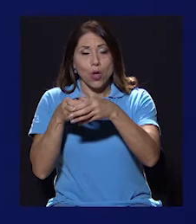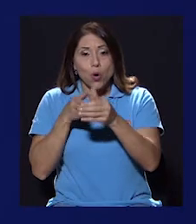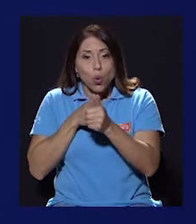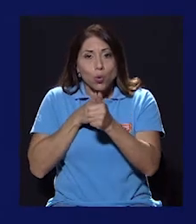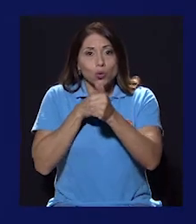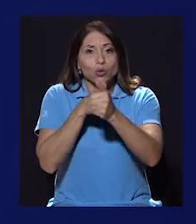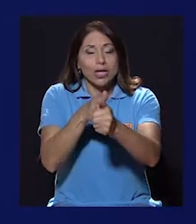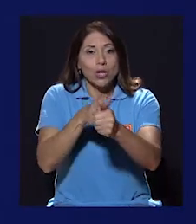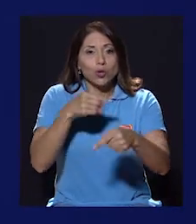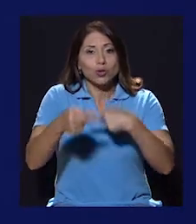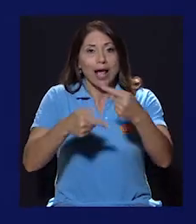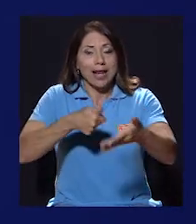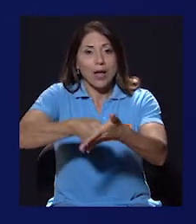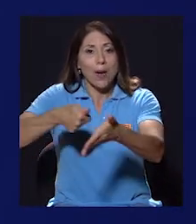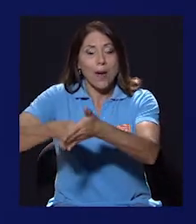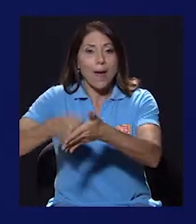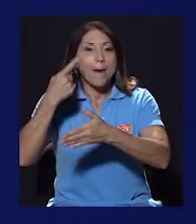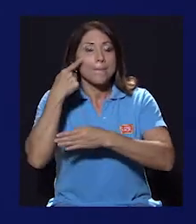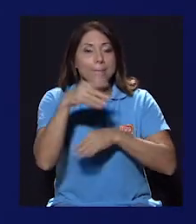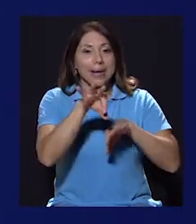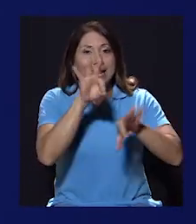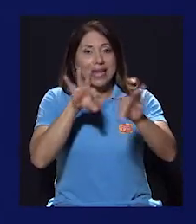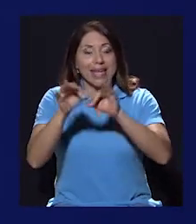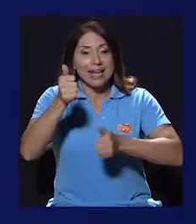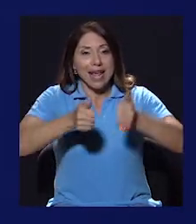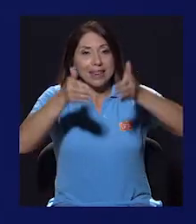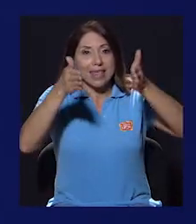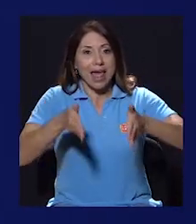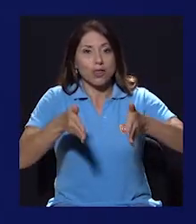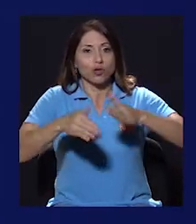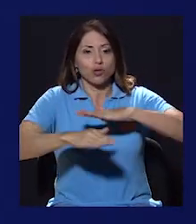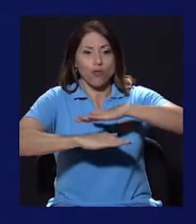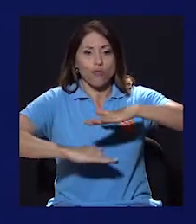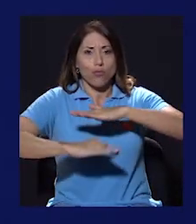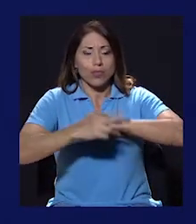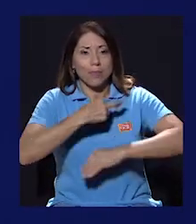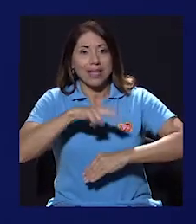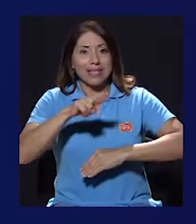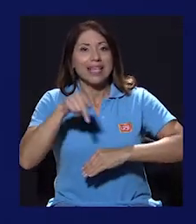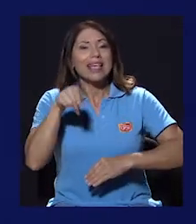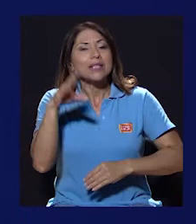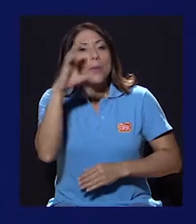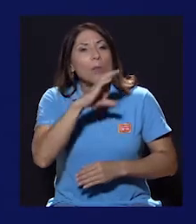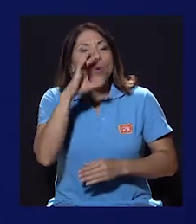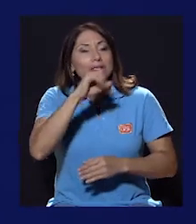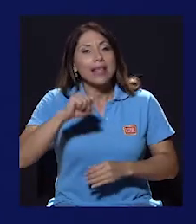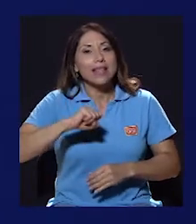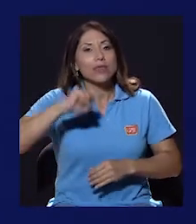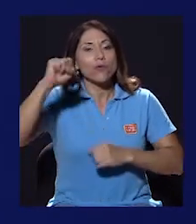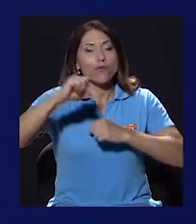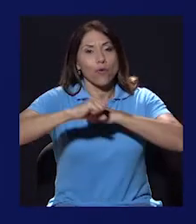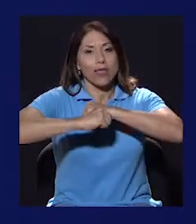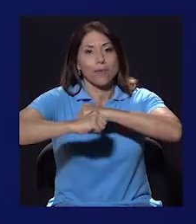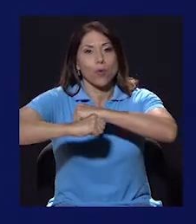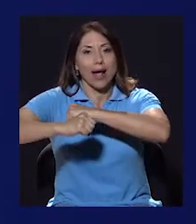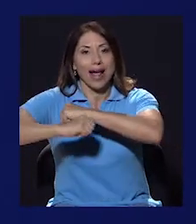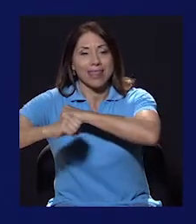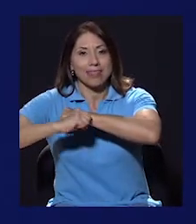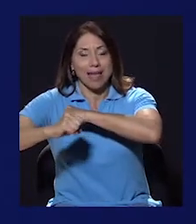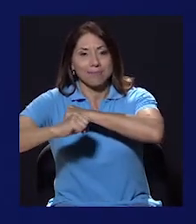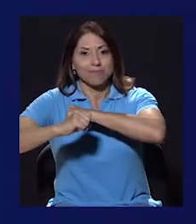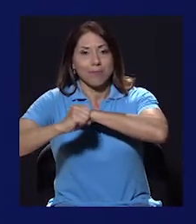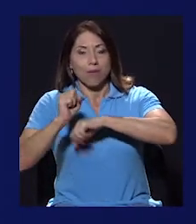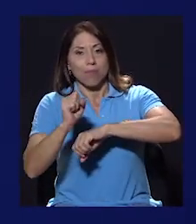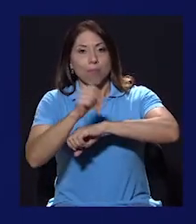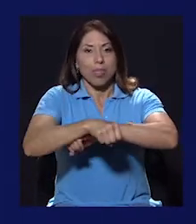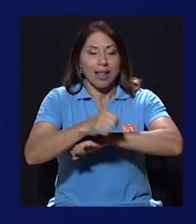para elegir candidatos fundamentalistas, es la búsqueda del triunfo definitivo de la propaganda sobre la